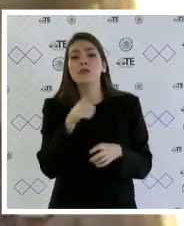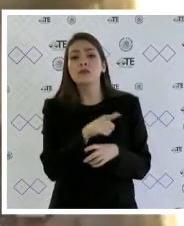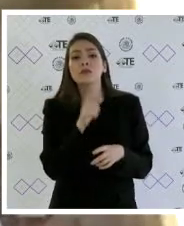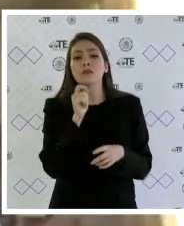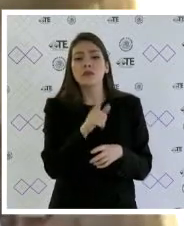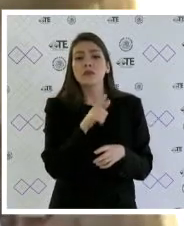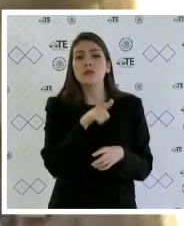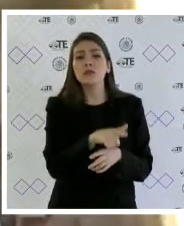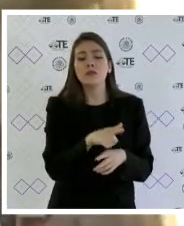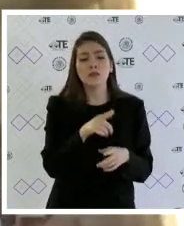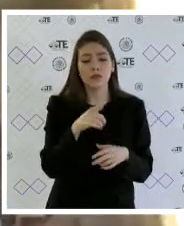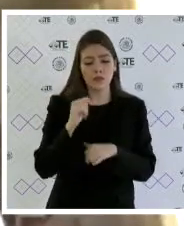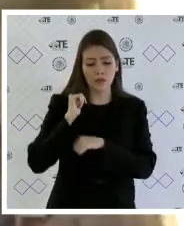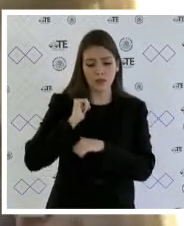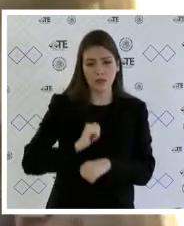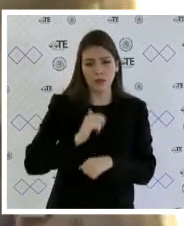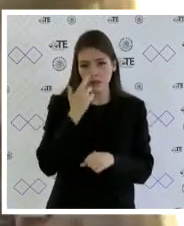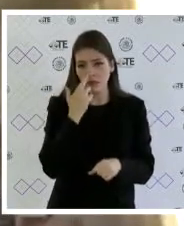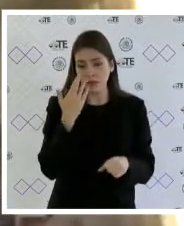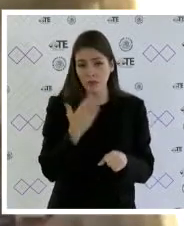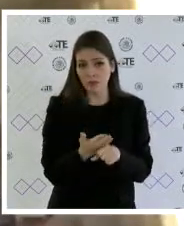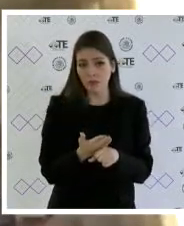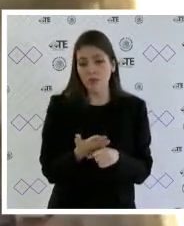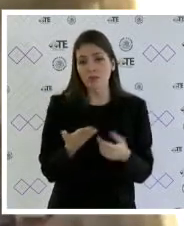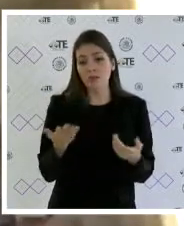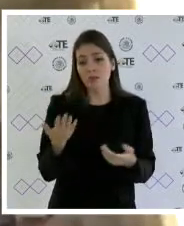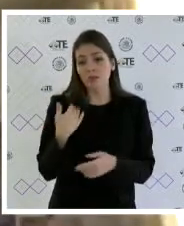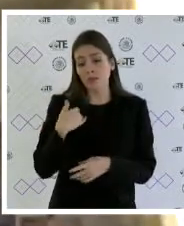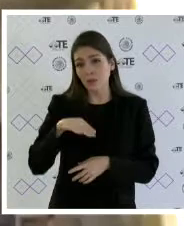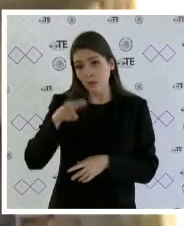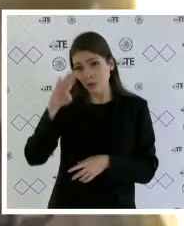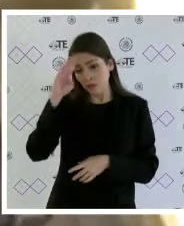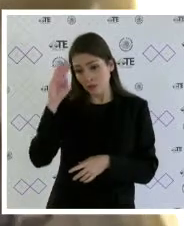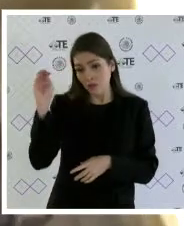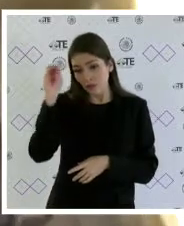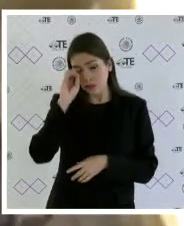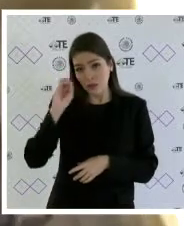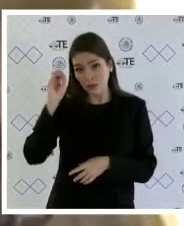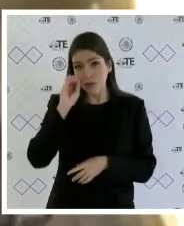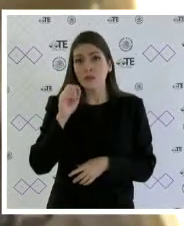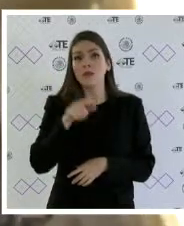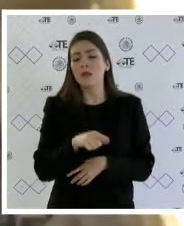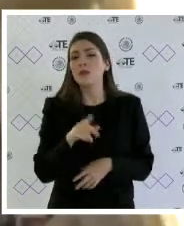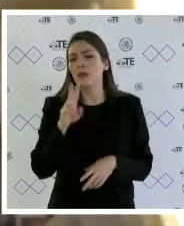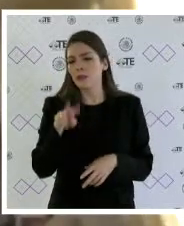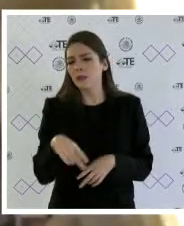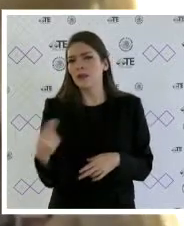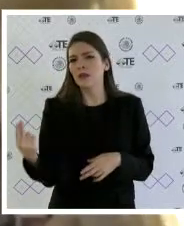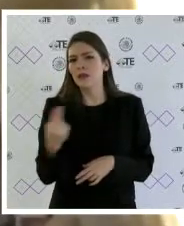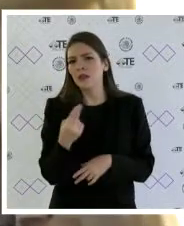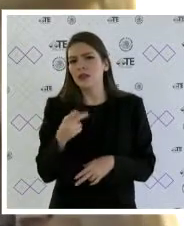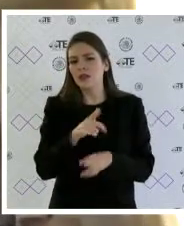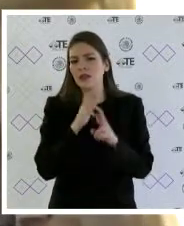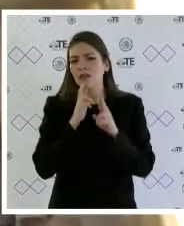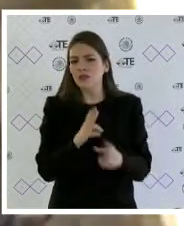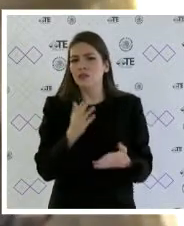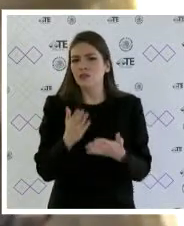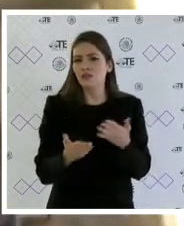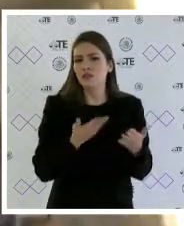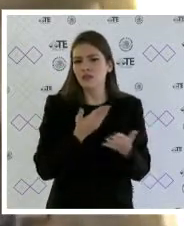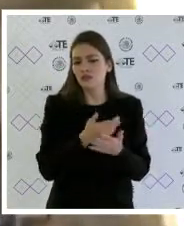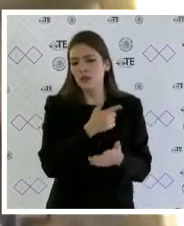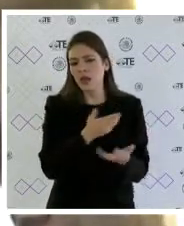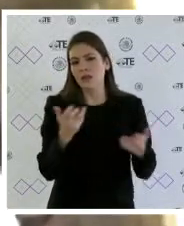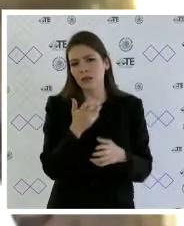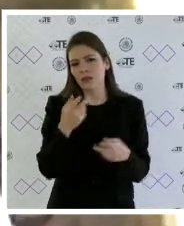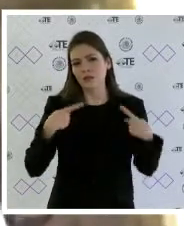combatida o no por el actor a mi parecer era indispensable o no podría resultar analizar una respuesta dada en el sentido de la responsable